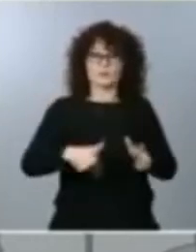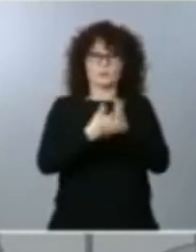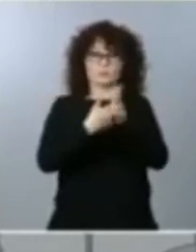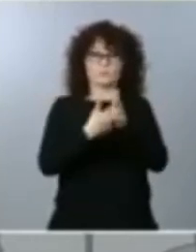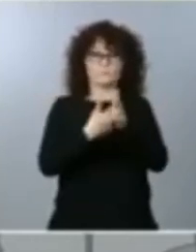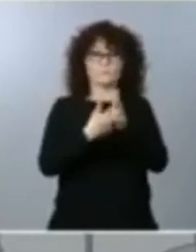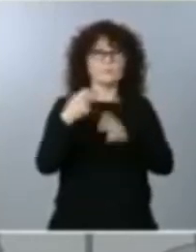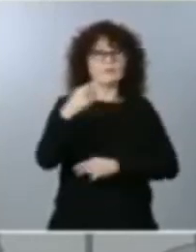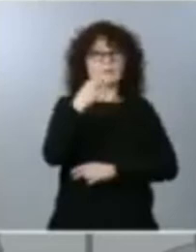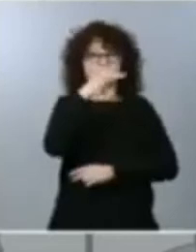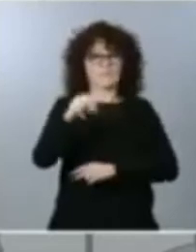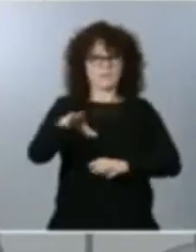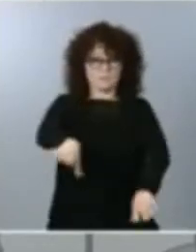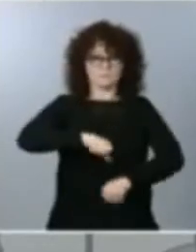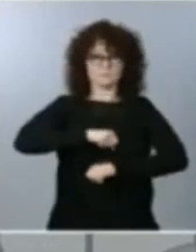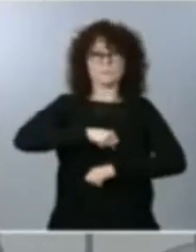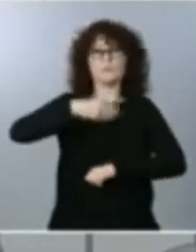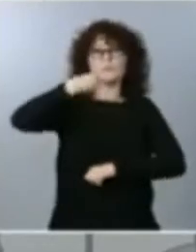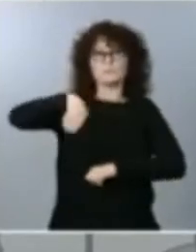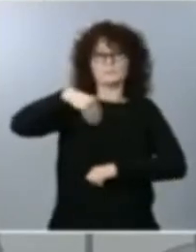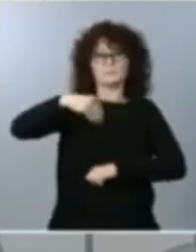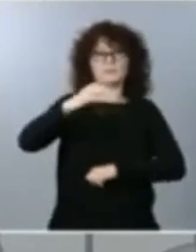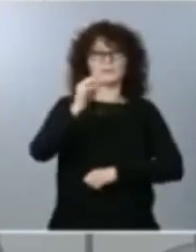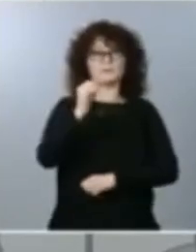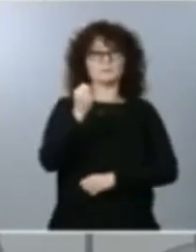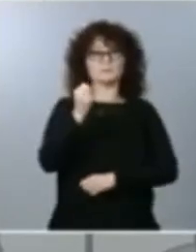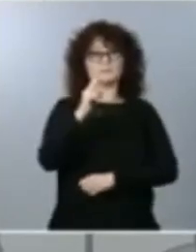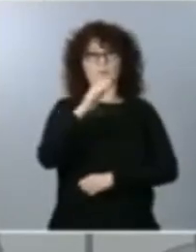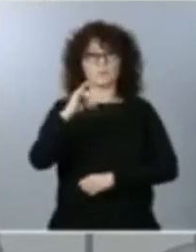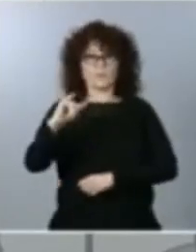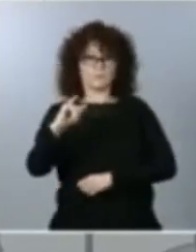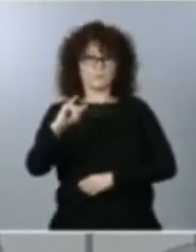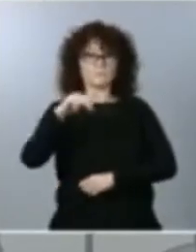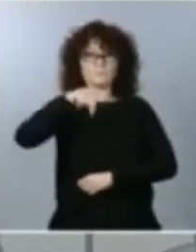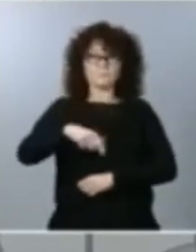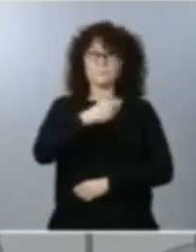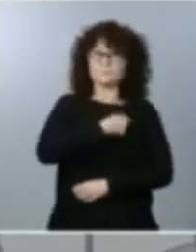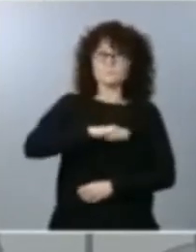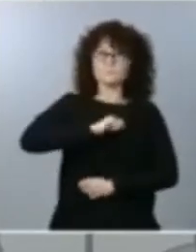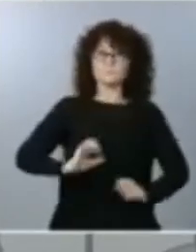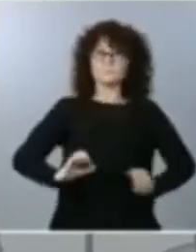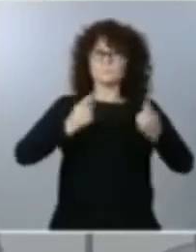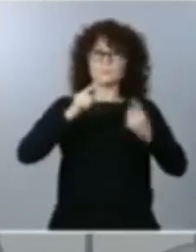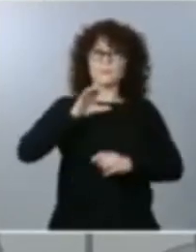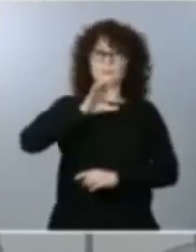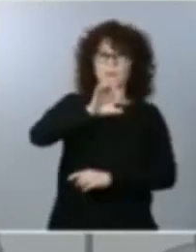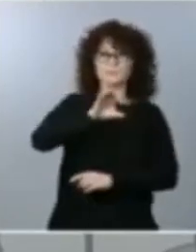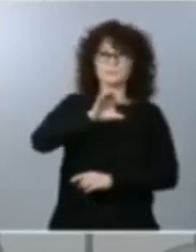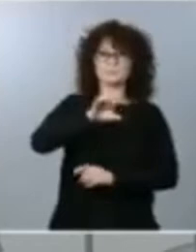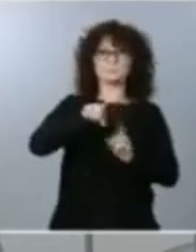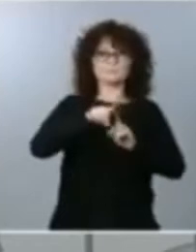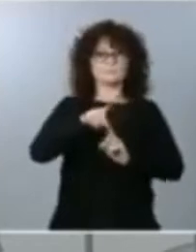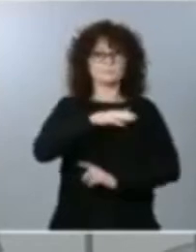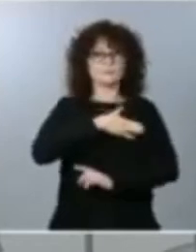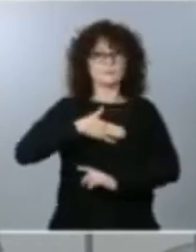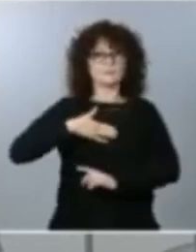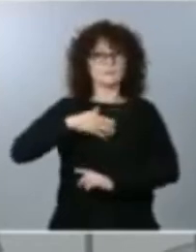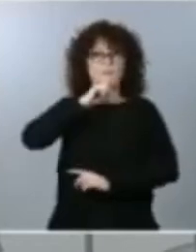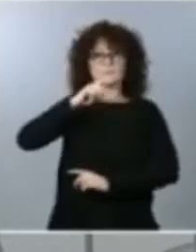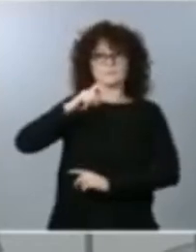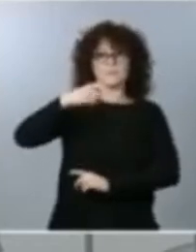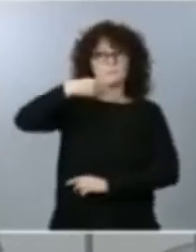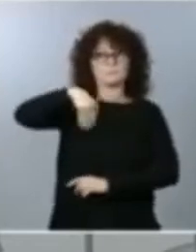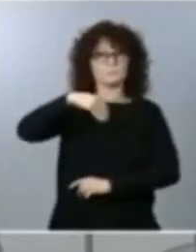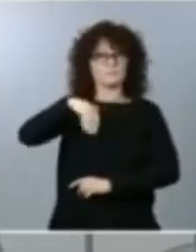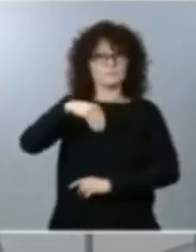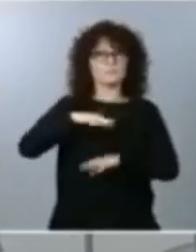Fui uno de los primeros líderes. España fue uno de los primeros países que llamó a la presidencia saudí para pedir la organización de una cumbre